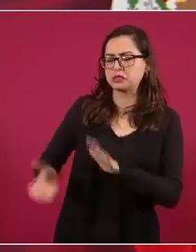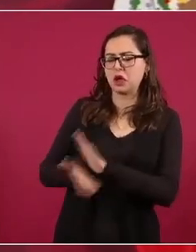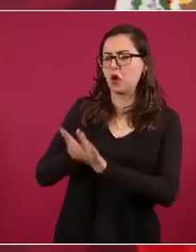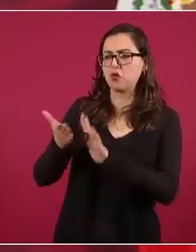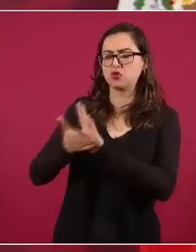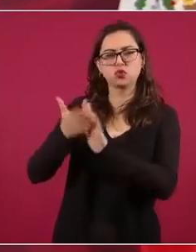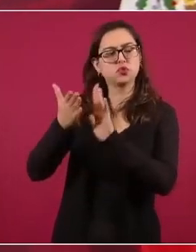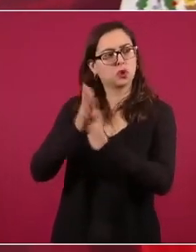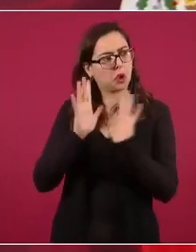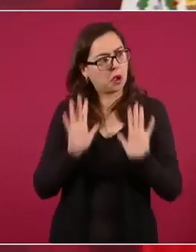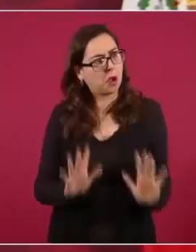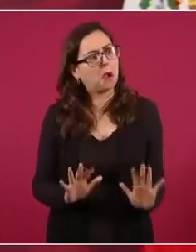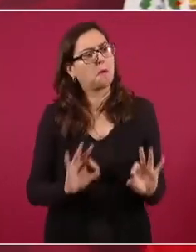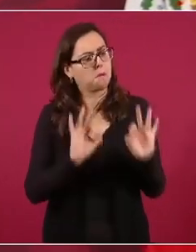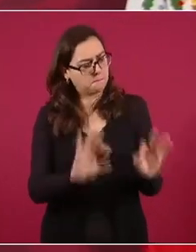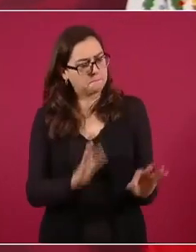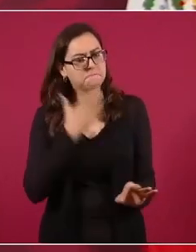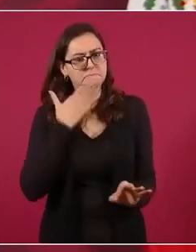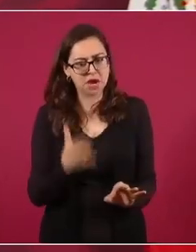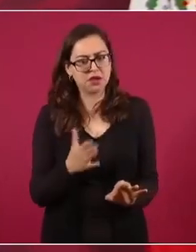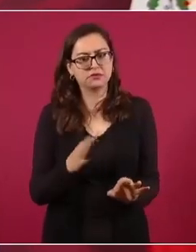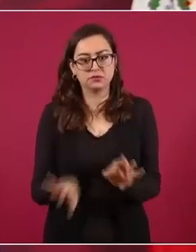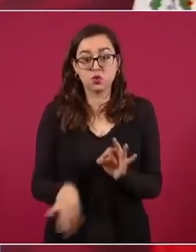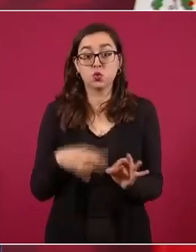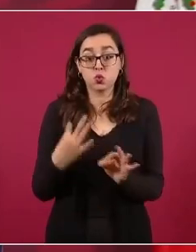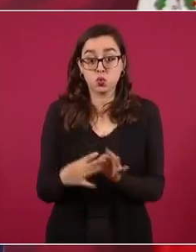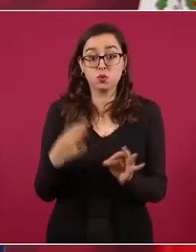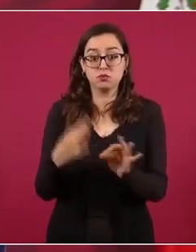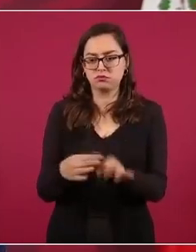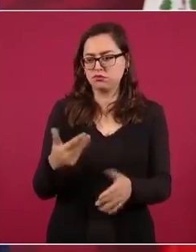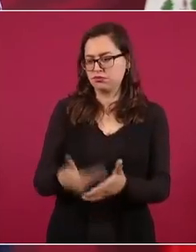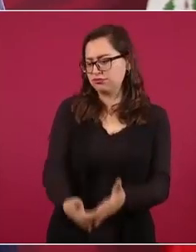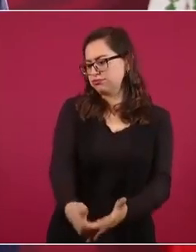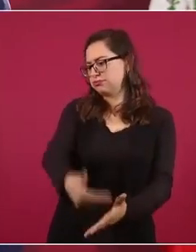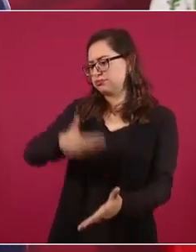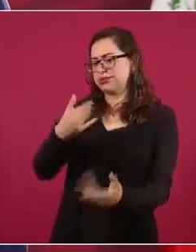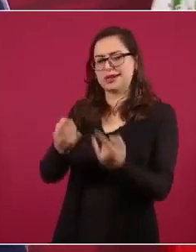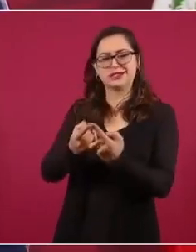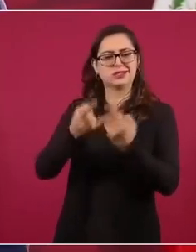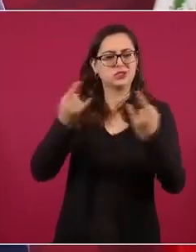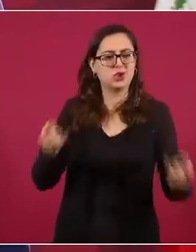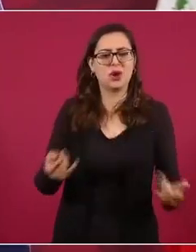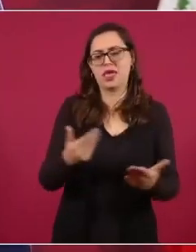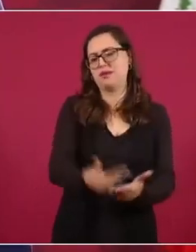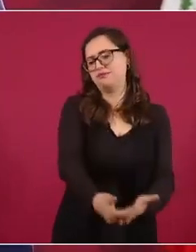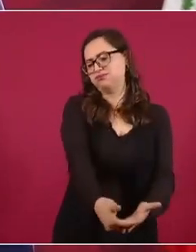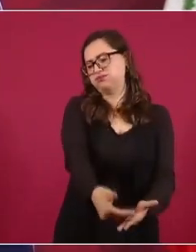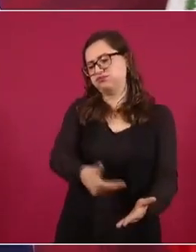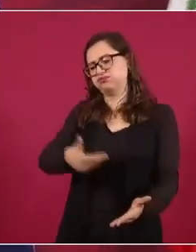proyecto de construcción de muro, ya hemos hablado cómo